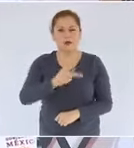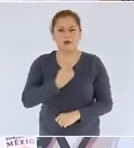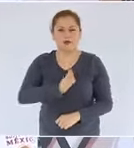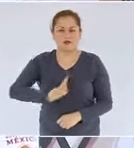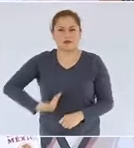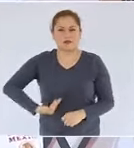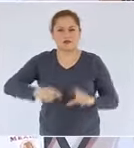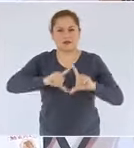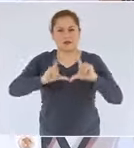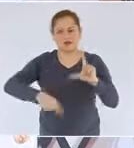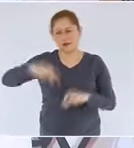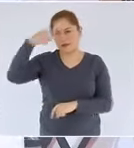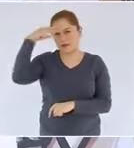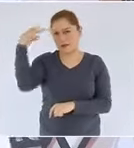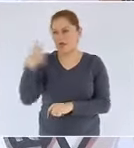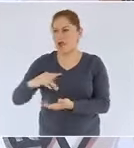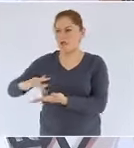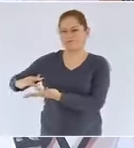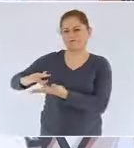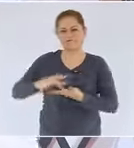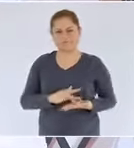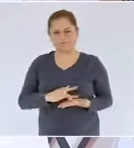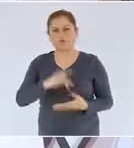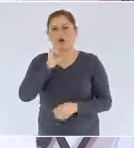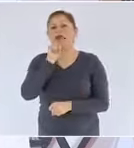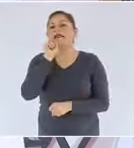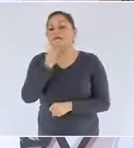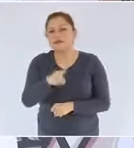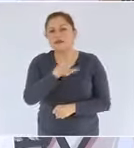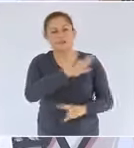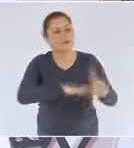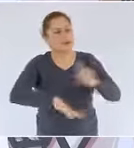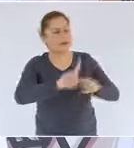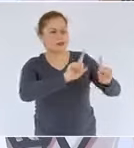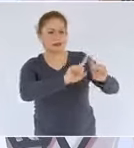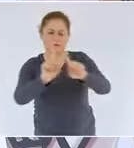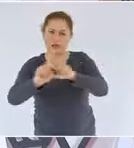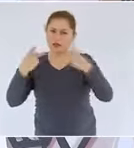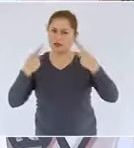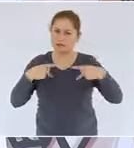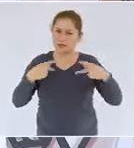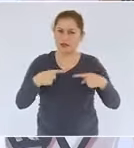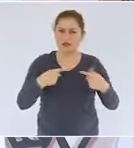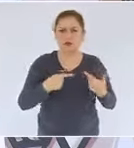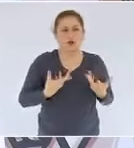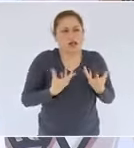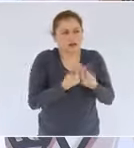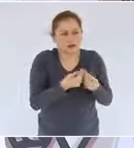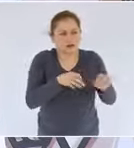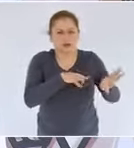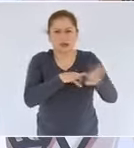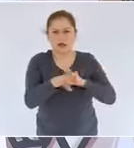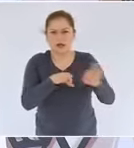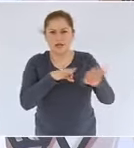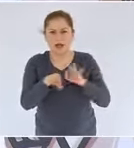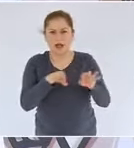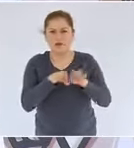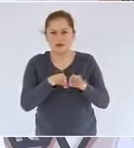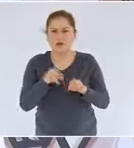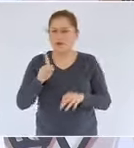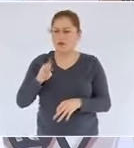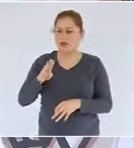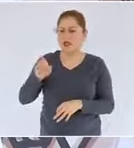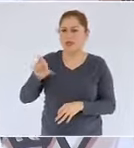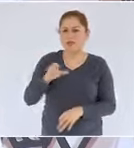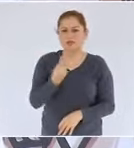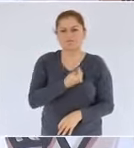República y con la solidaridad de nuestros proveedores y contratistas Pemex nunca dejó de operar.